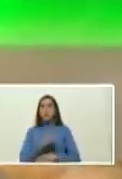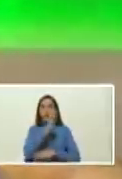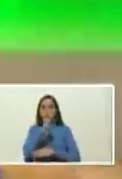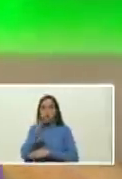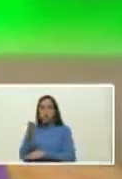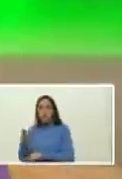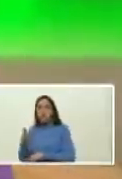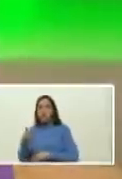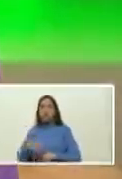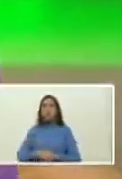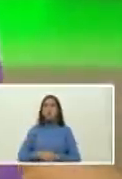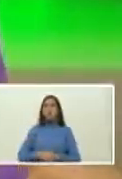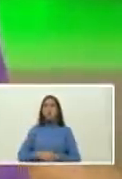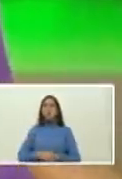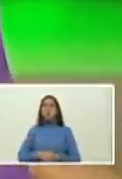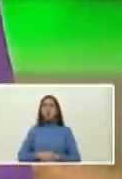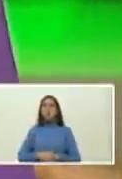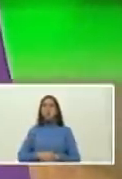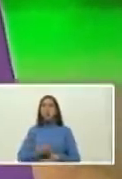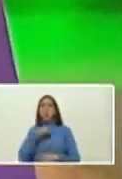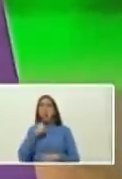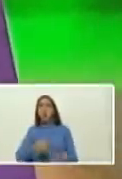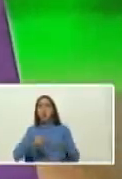dicen que la muerte viene